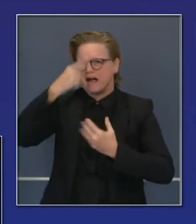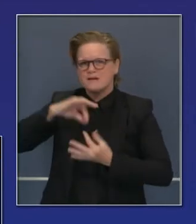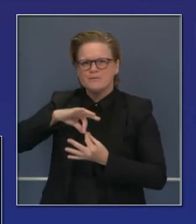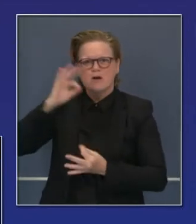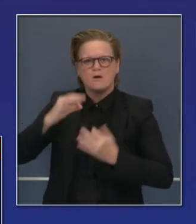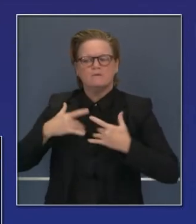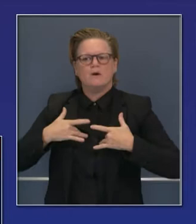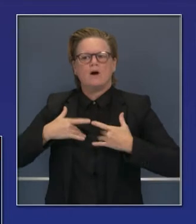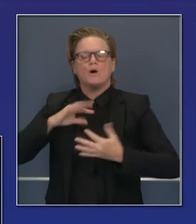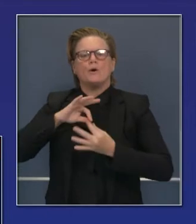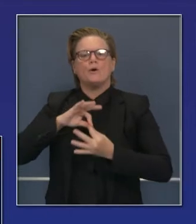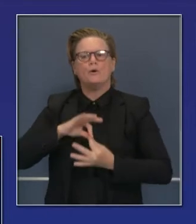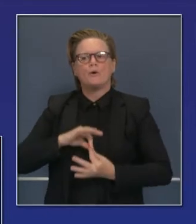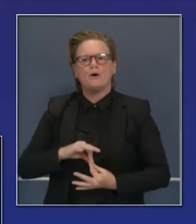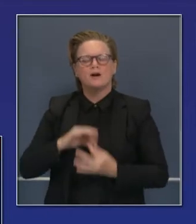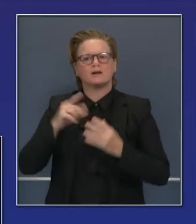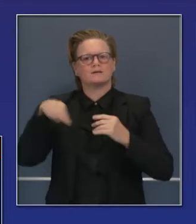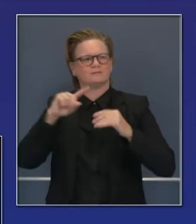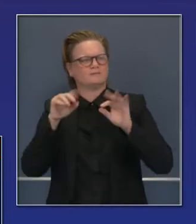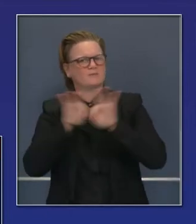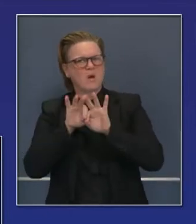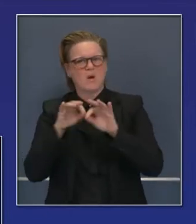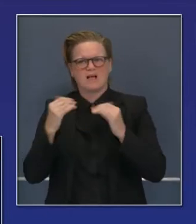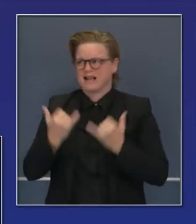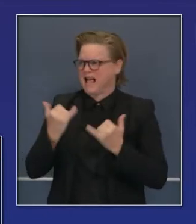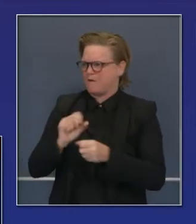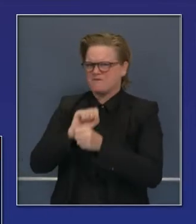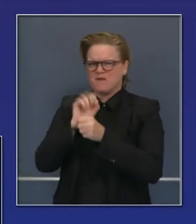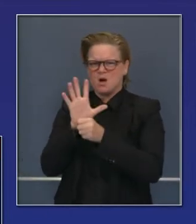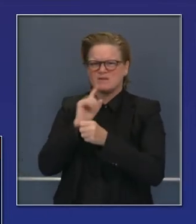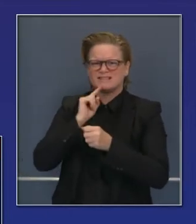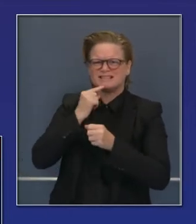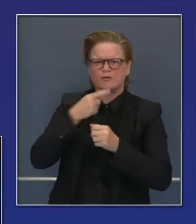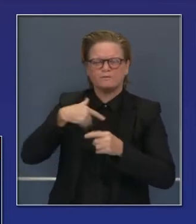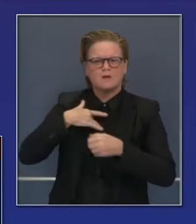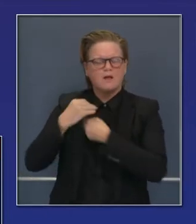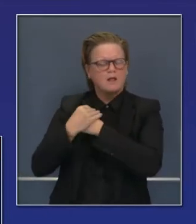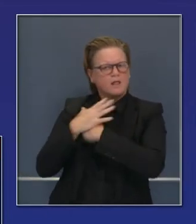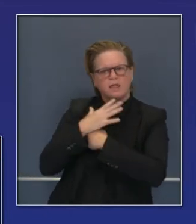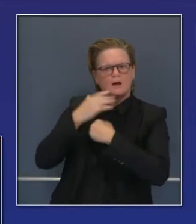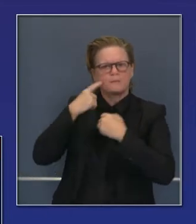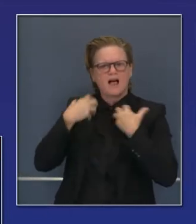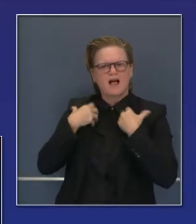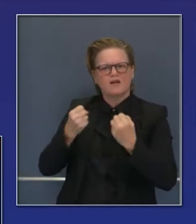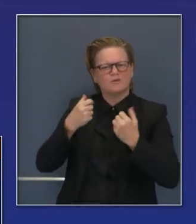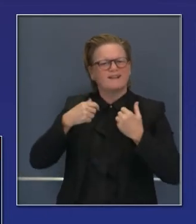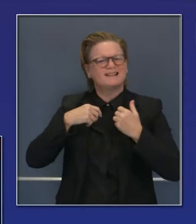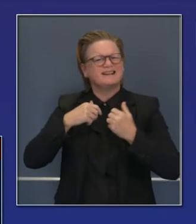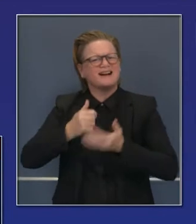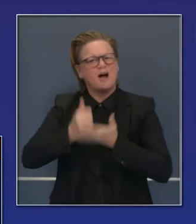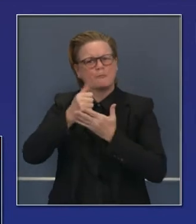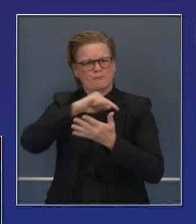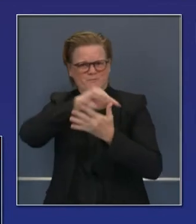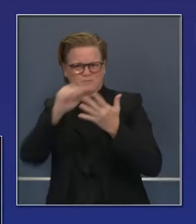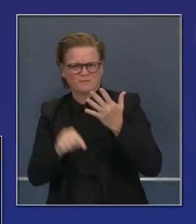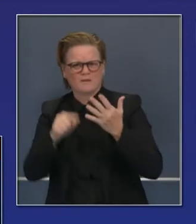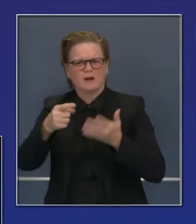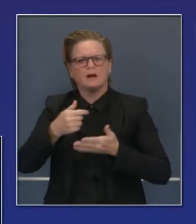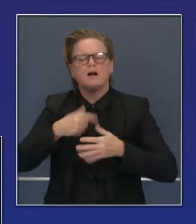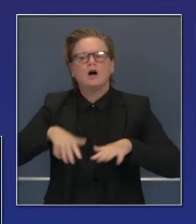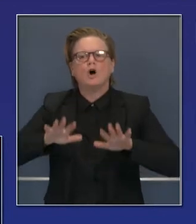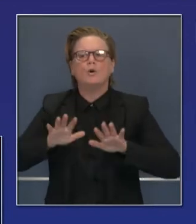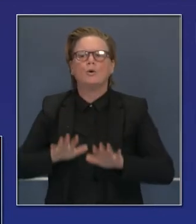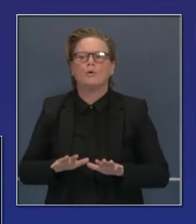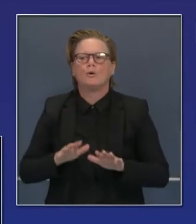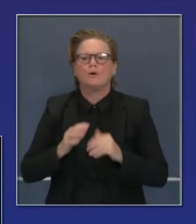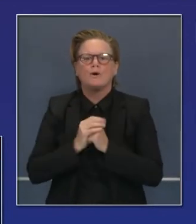Obtener el ejercicio que es esencial para todo mundo, para sobreponernos a este momento temporal. Este no es un estado